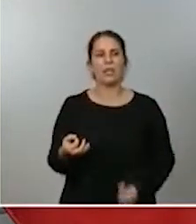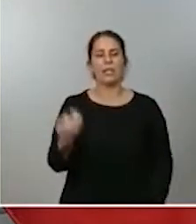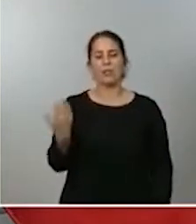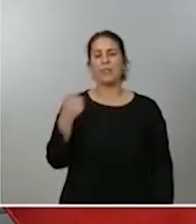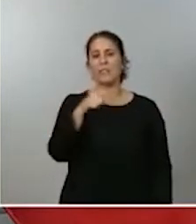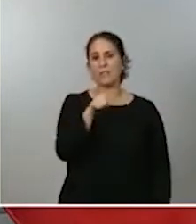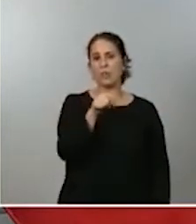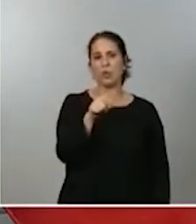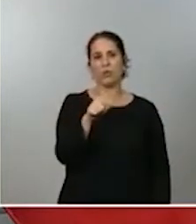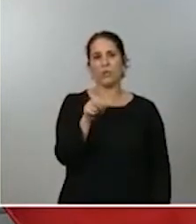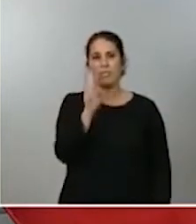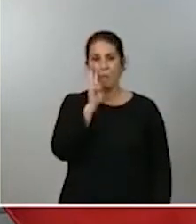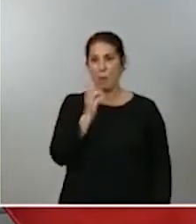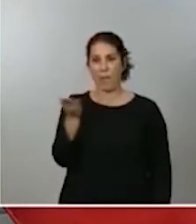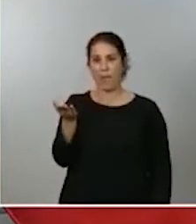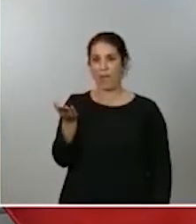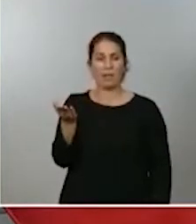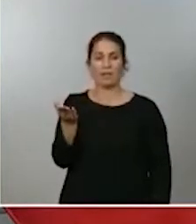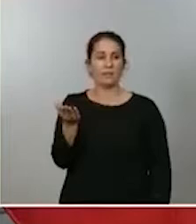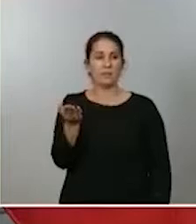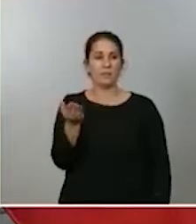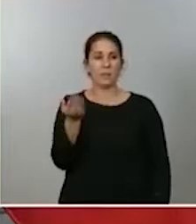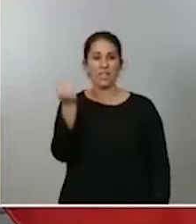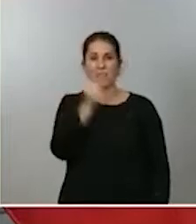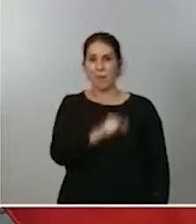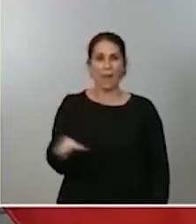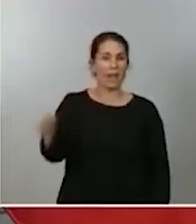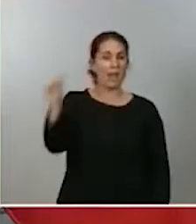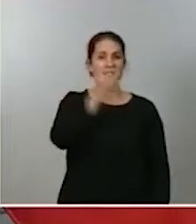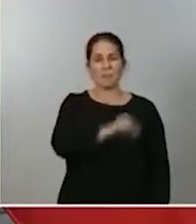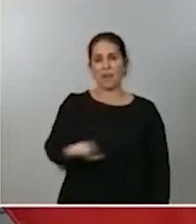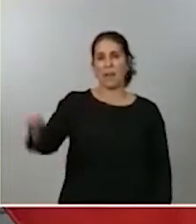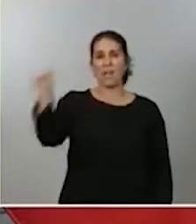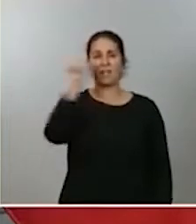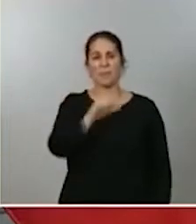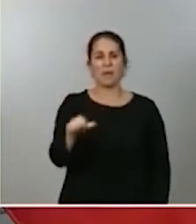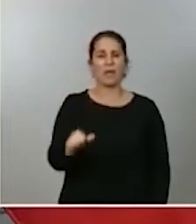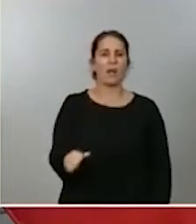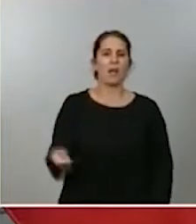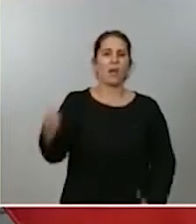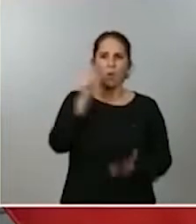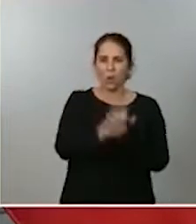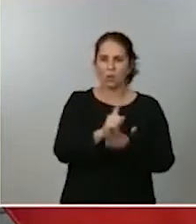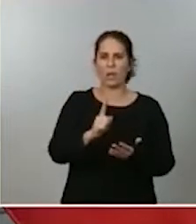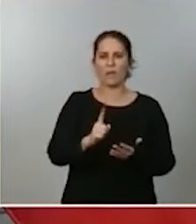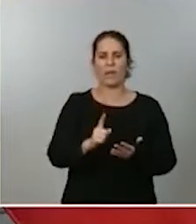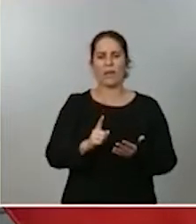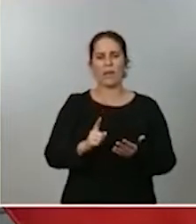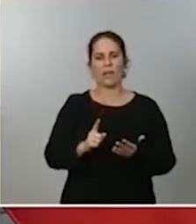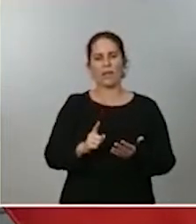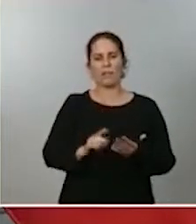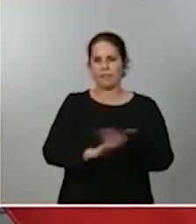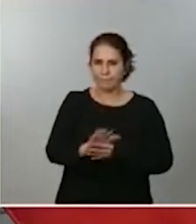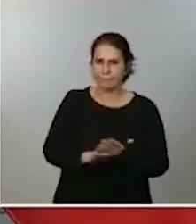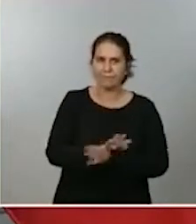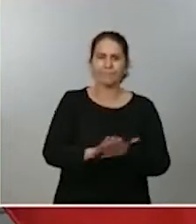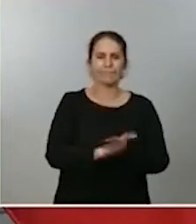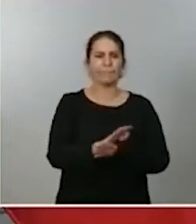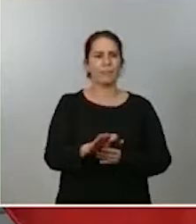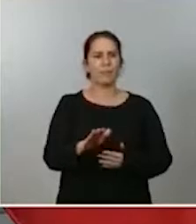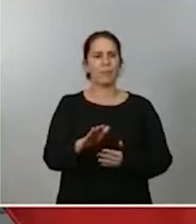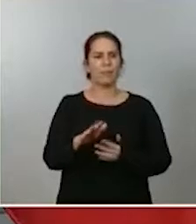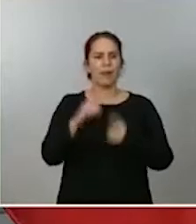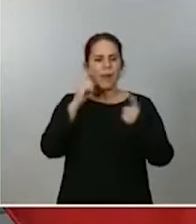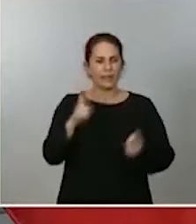estáis viendo que prácticamente todas las semanas se vuelven a replantear, se vuelven a poner encima de la mesa para adoptar, en